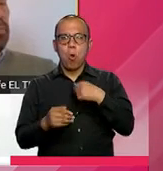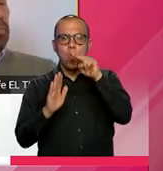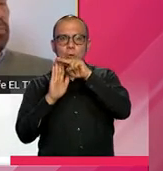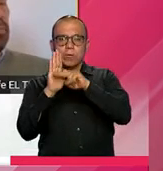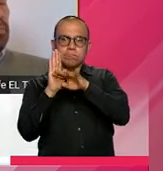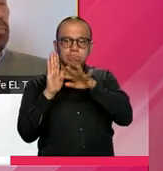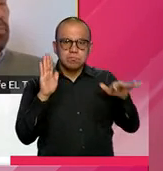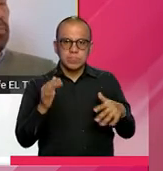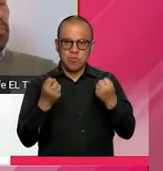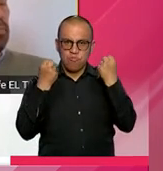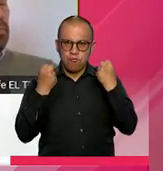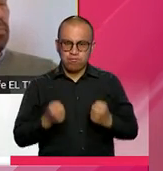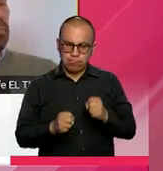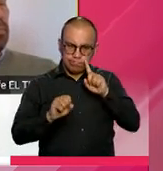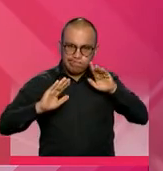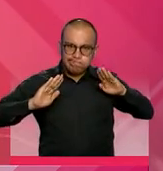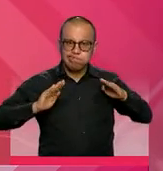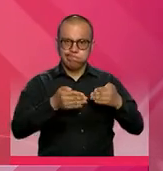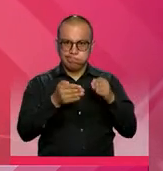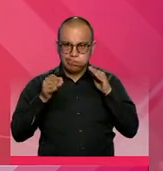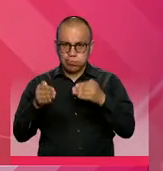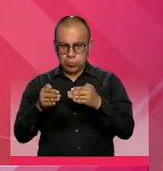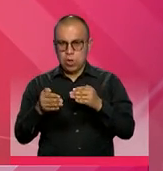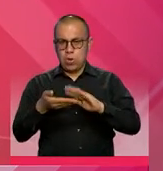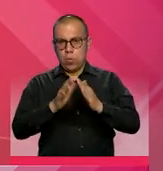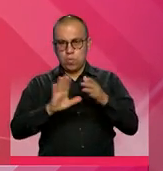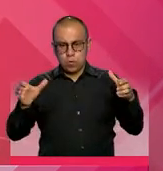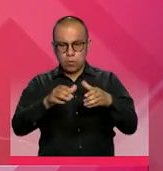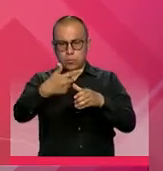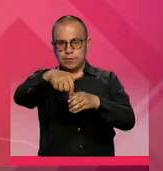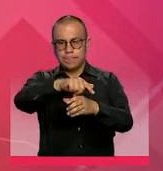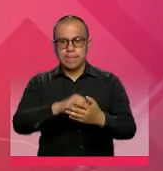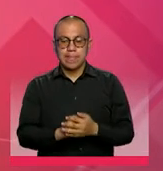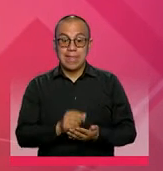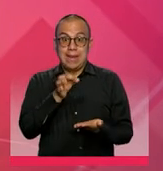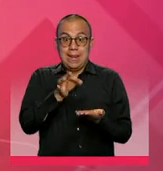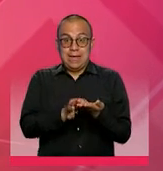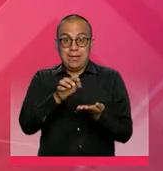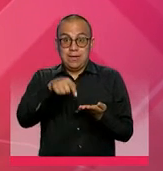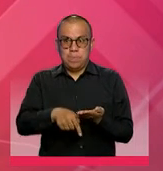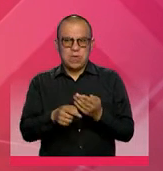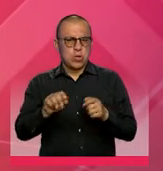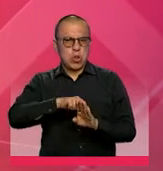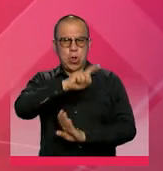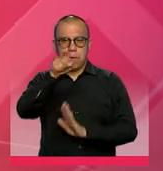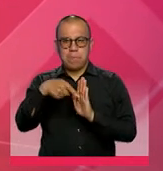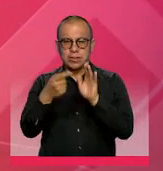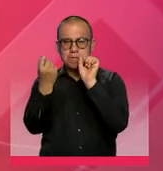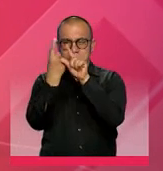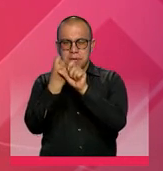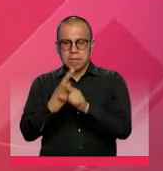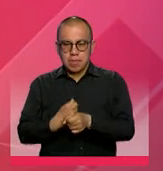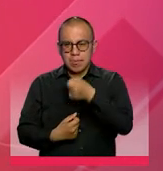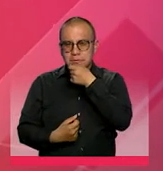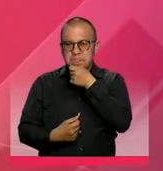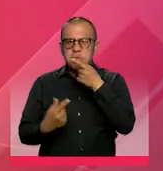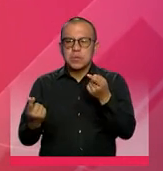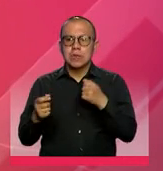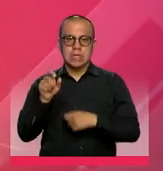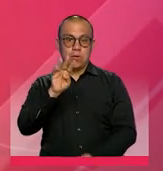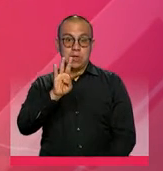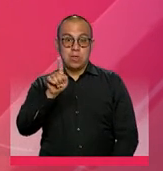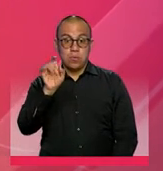fuertes direccionadas a esta población. En la capital del país, el total de las personas encuestadas, el 41%